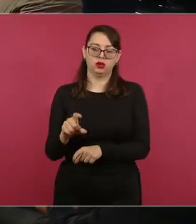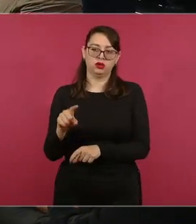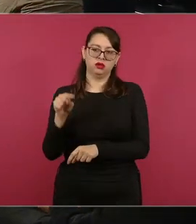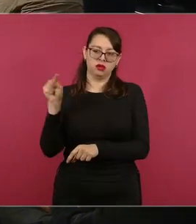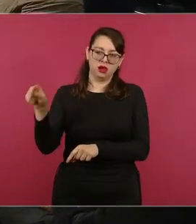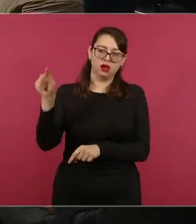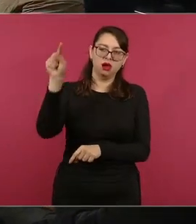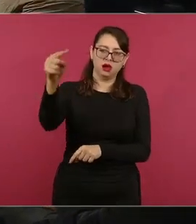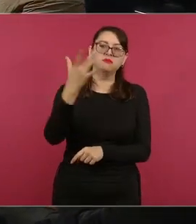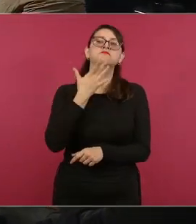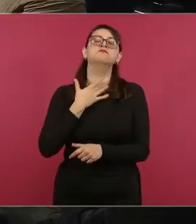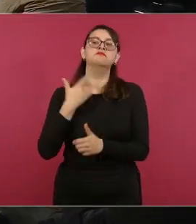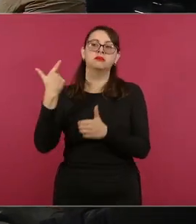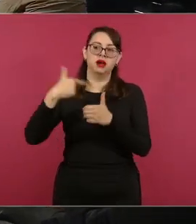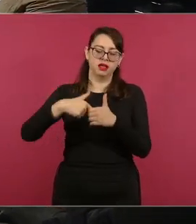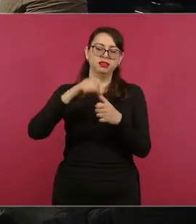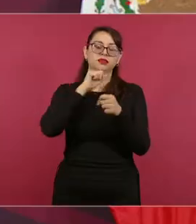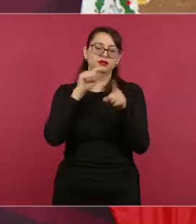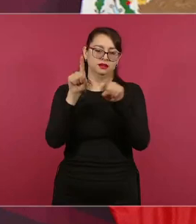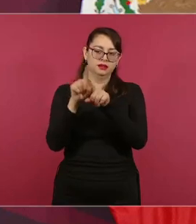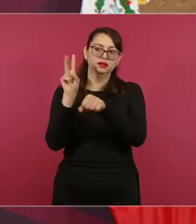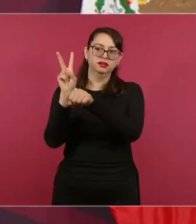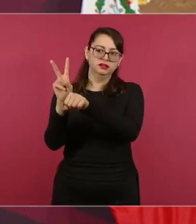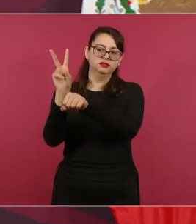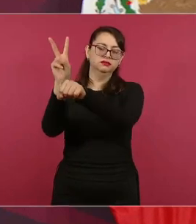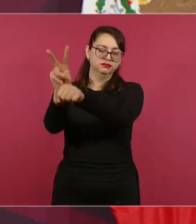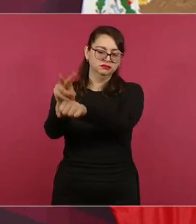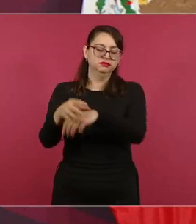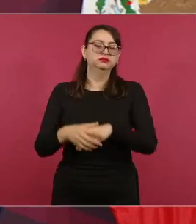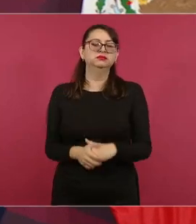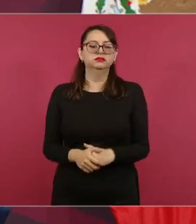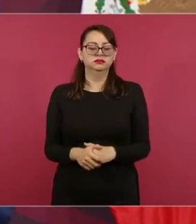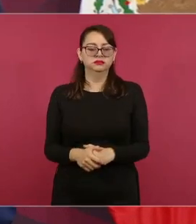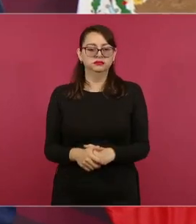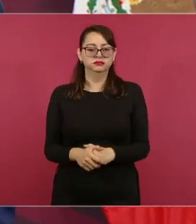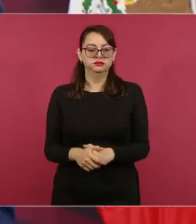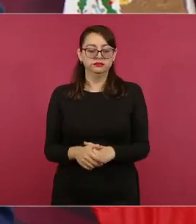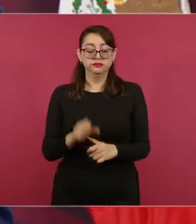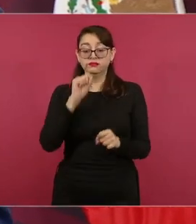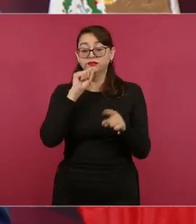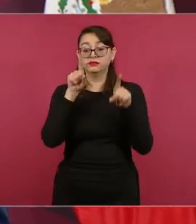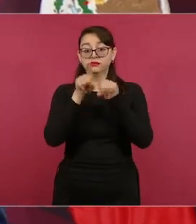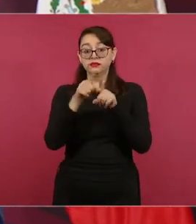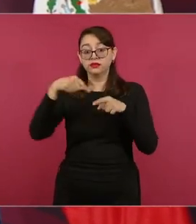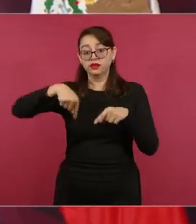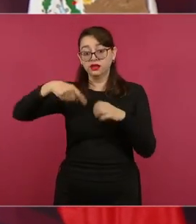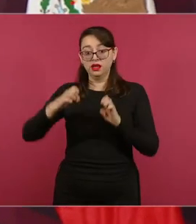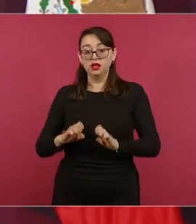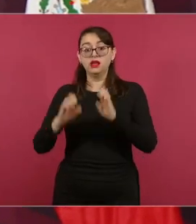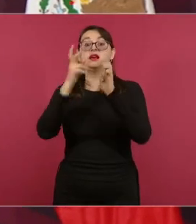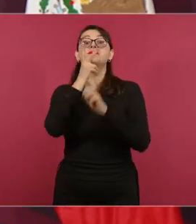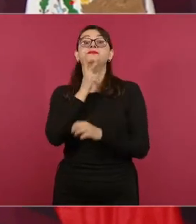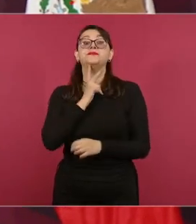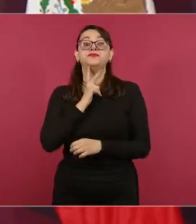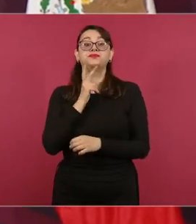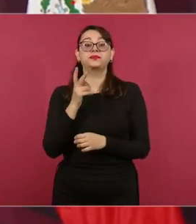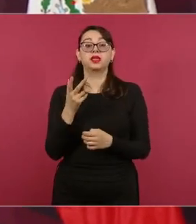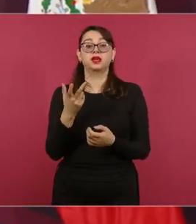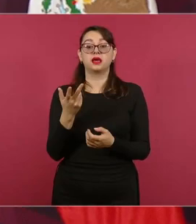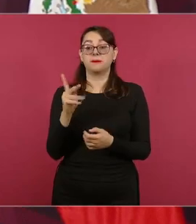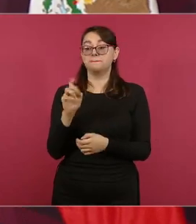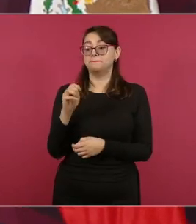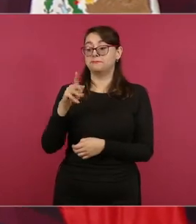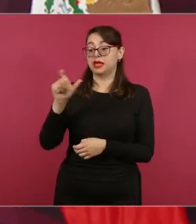En lo que se refiere también tenemos la seguridad aquí de las instalaciones de Pemex donde llega el combustible que por cierto, ayer